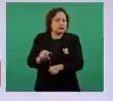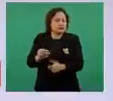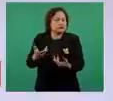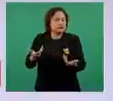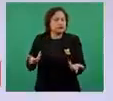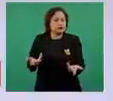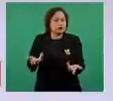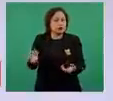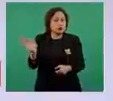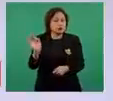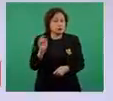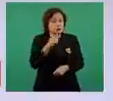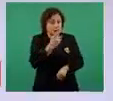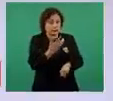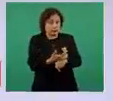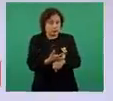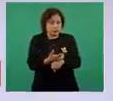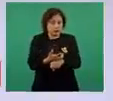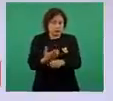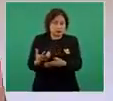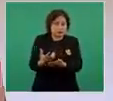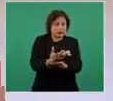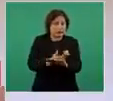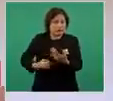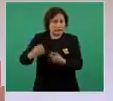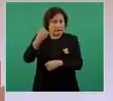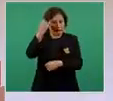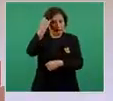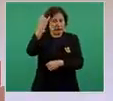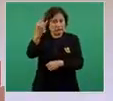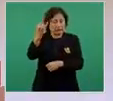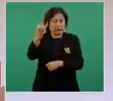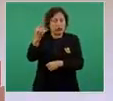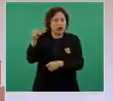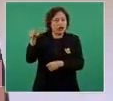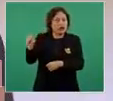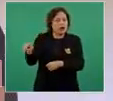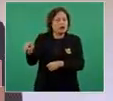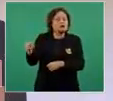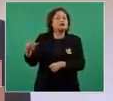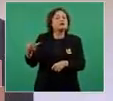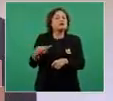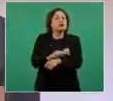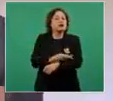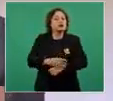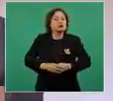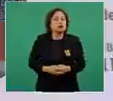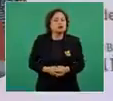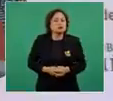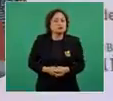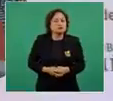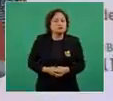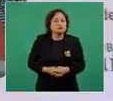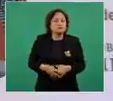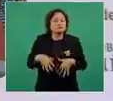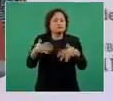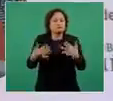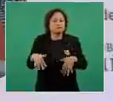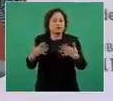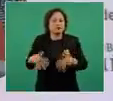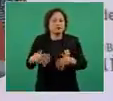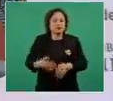si tuviera éxito se convertiría en un triunfo pírrico,